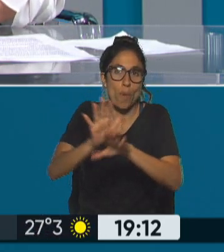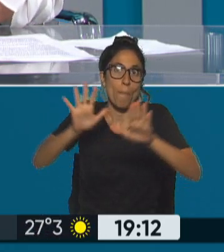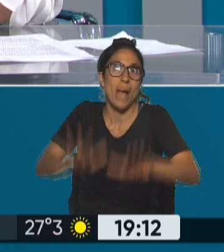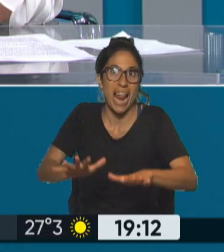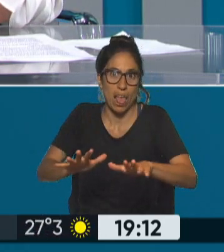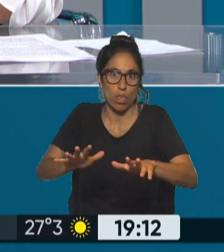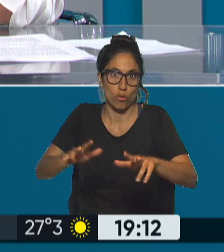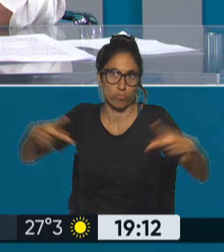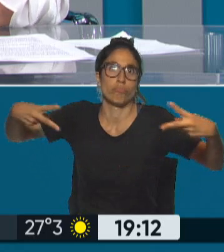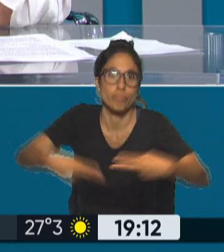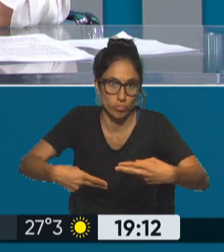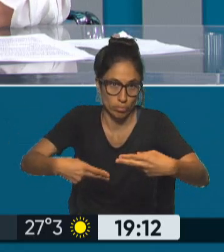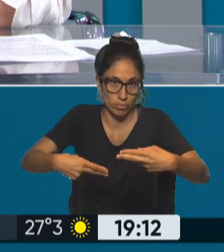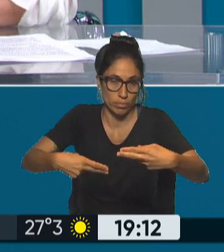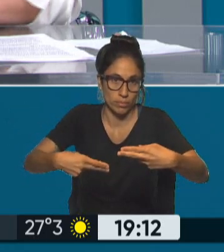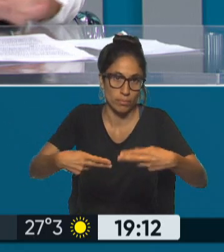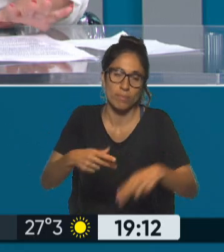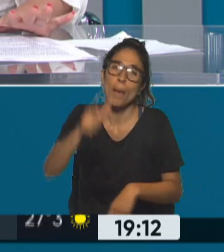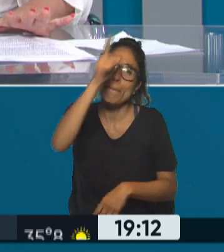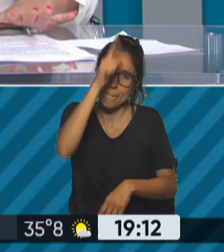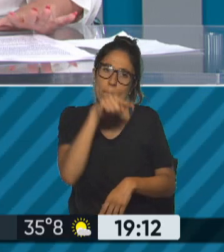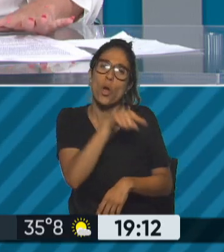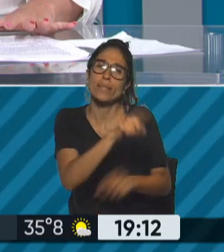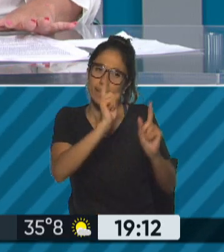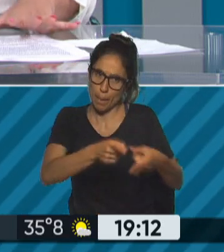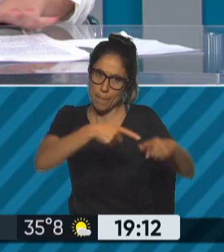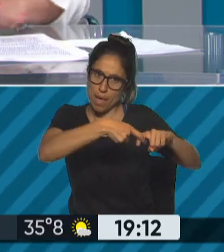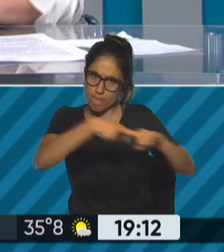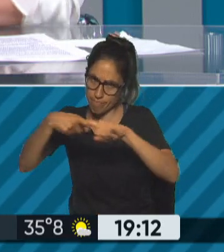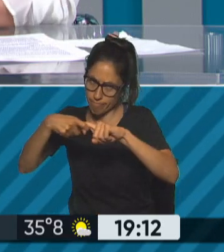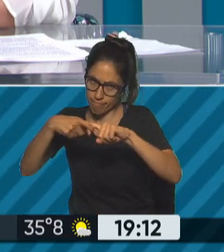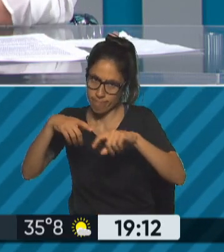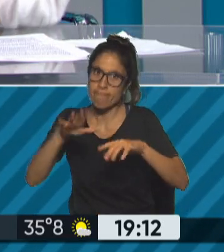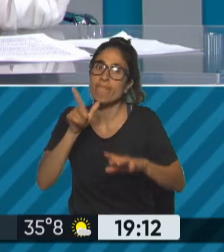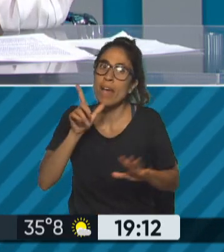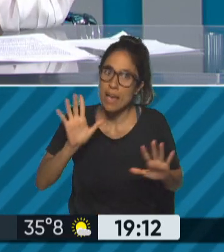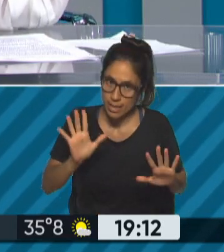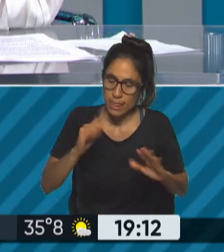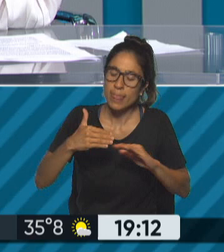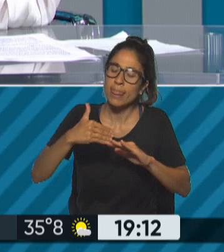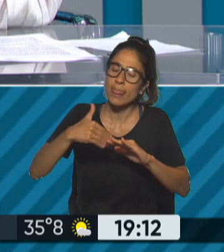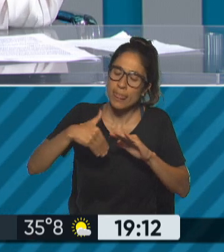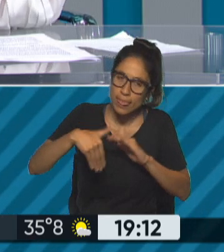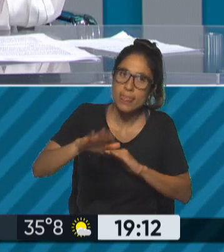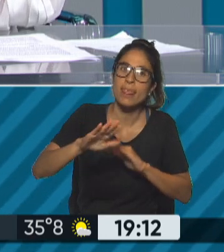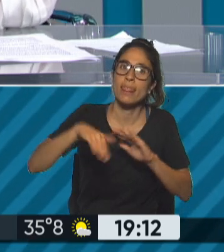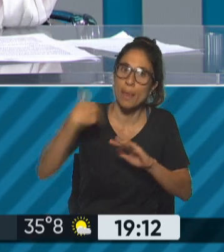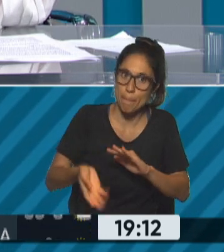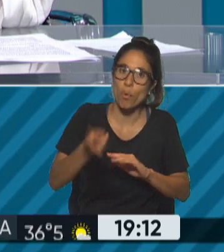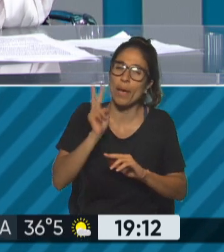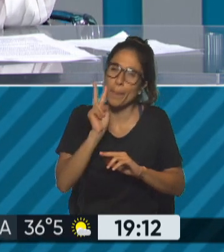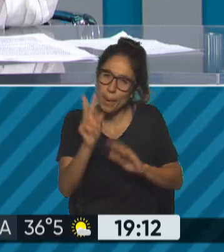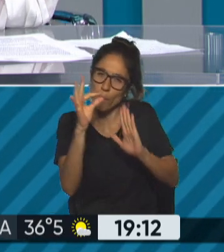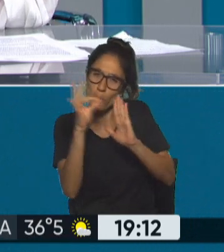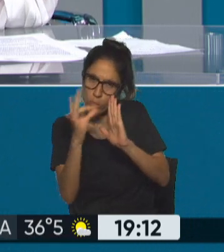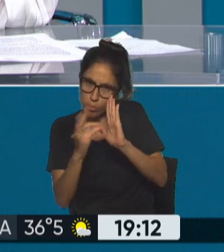y en la mira por supuesto que está la policía también de hecho ya después lo vamos a desarrollar más en detalle pero echaron justamente a quien